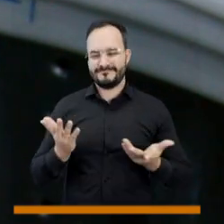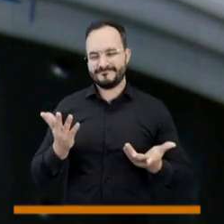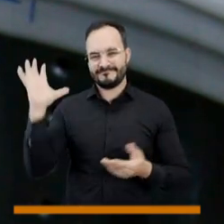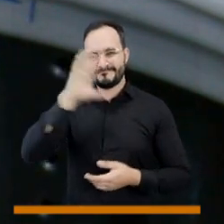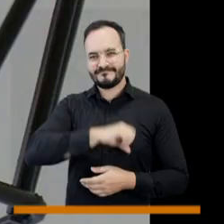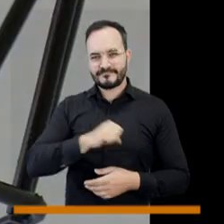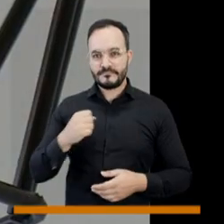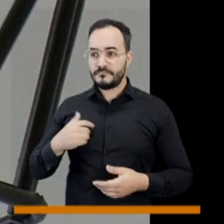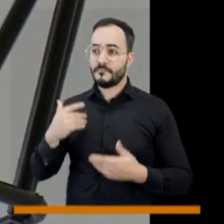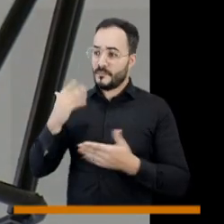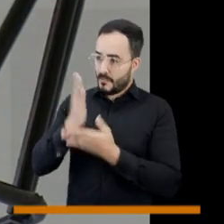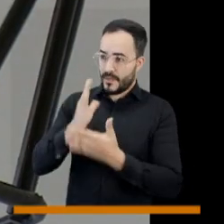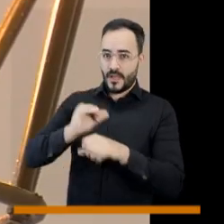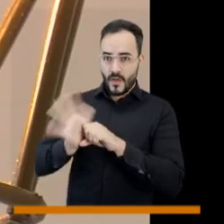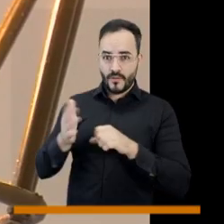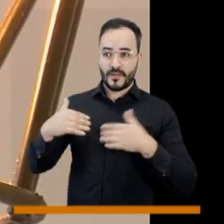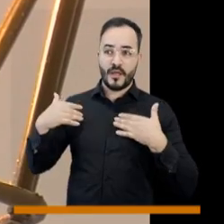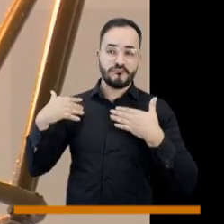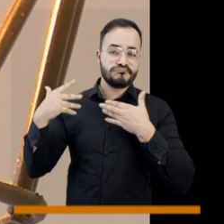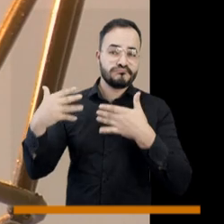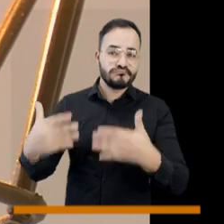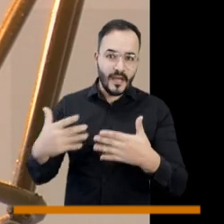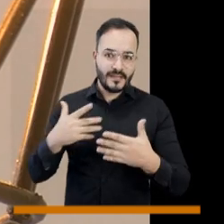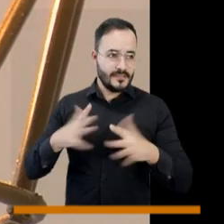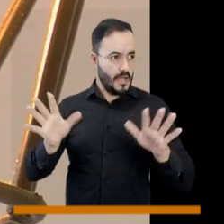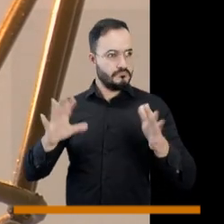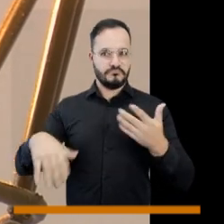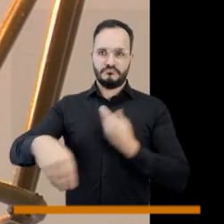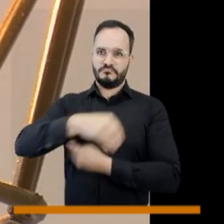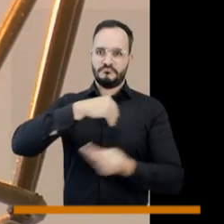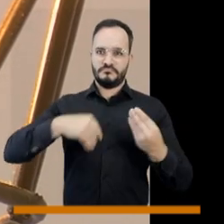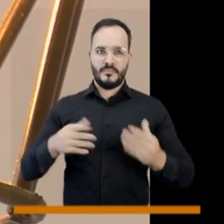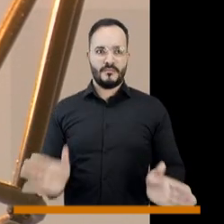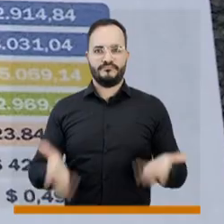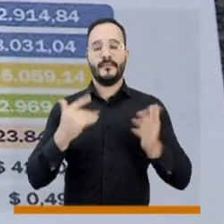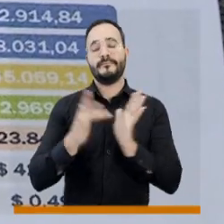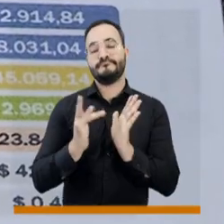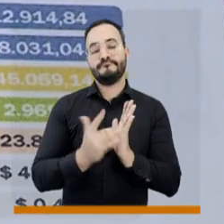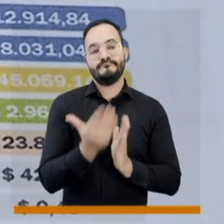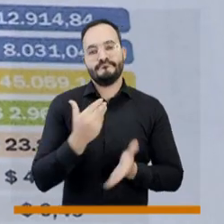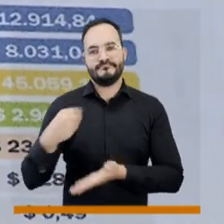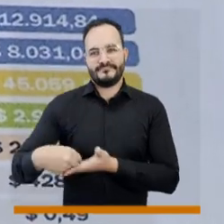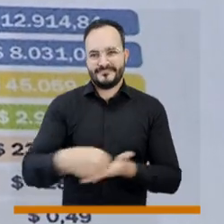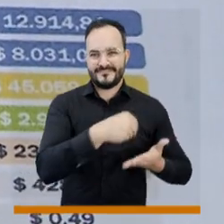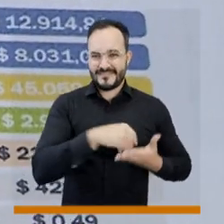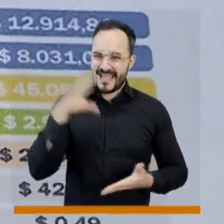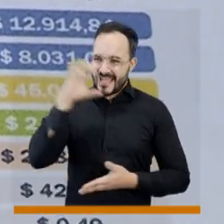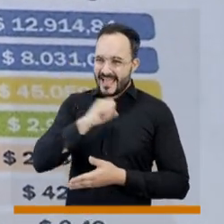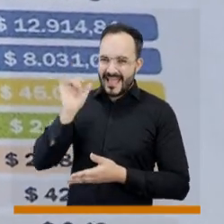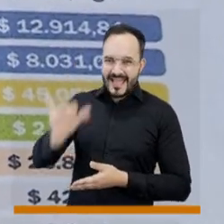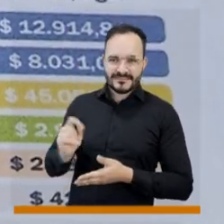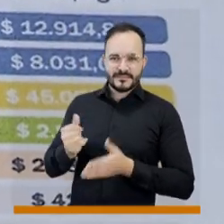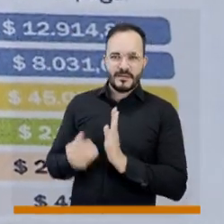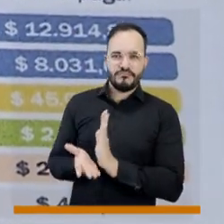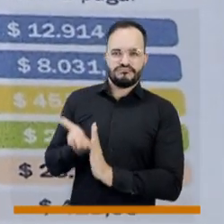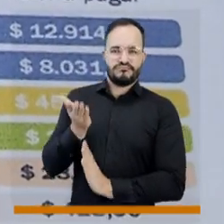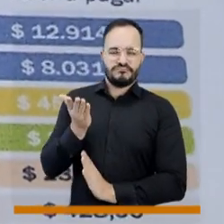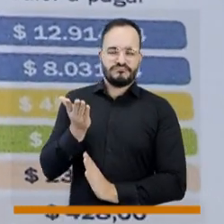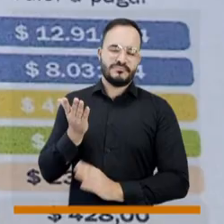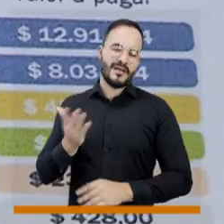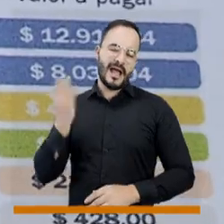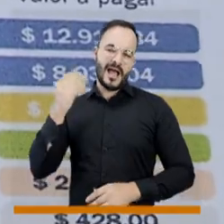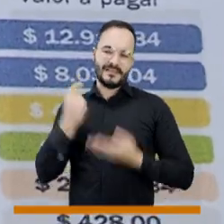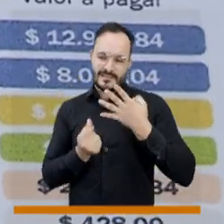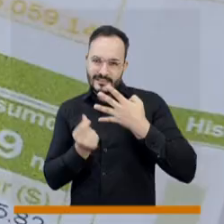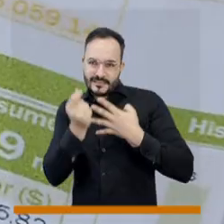¿Qué pasó? Que es que después de un tiempo, eso ya llegó. Entonces, también la distribución también empezó a subir más. Precisamente porque